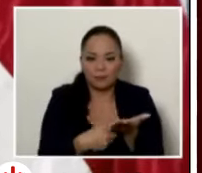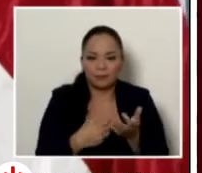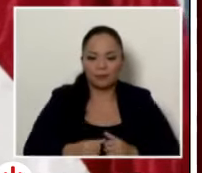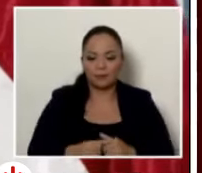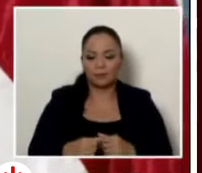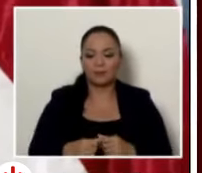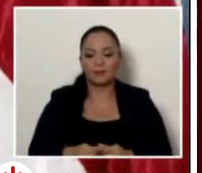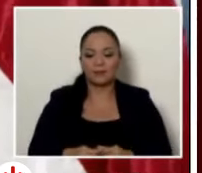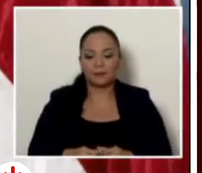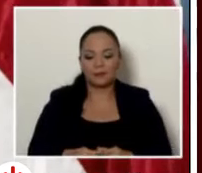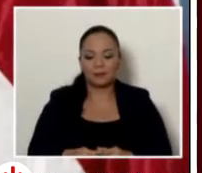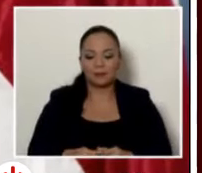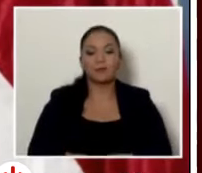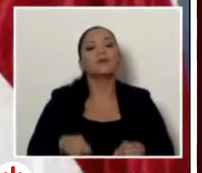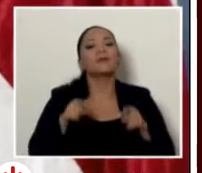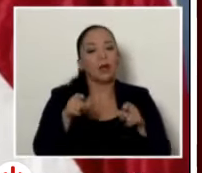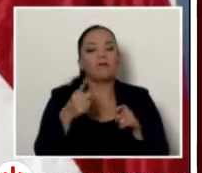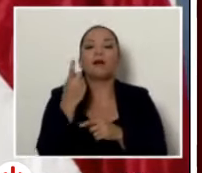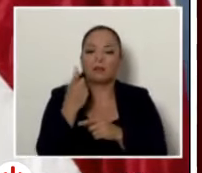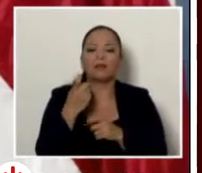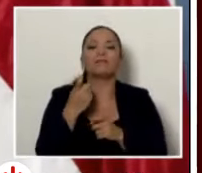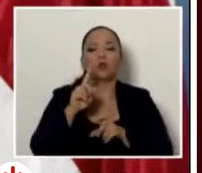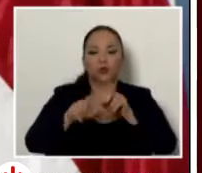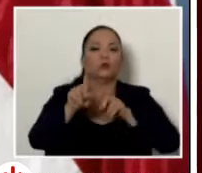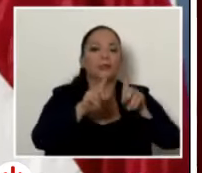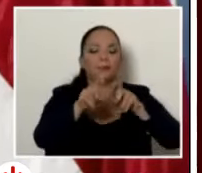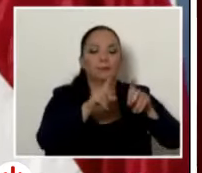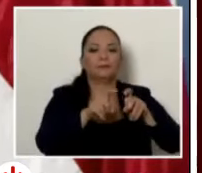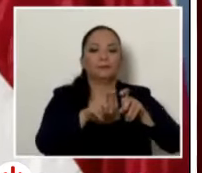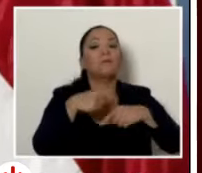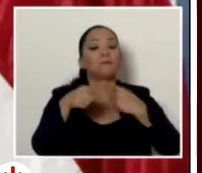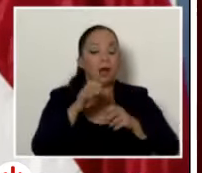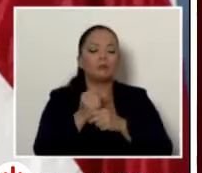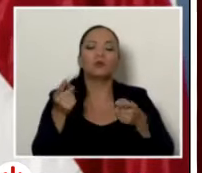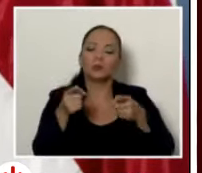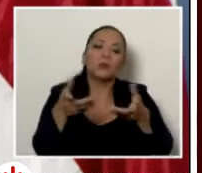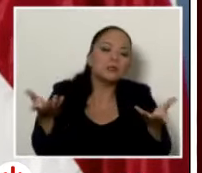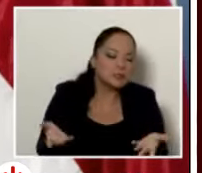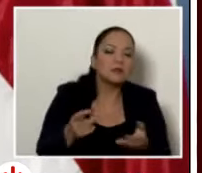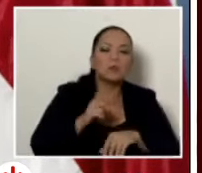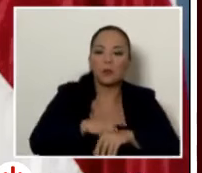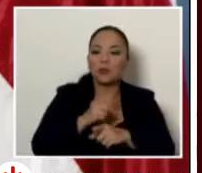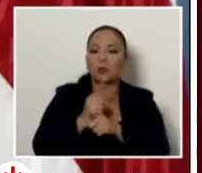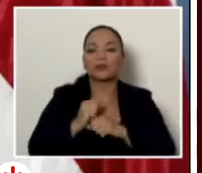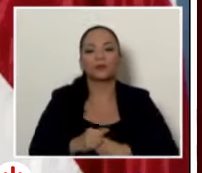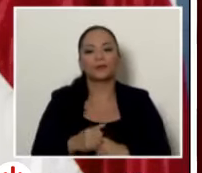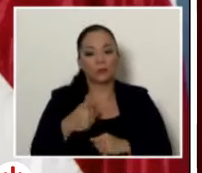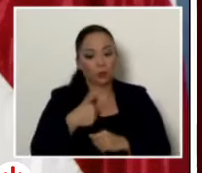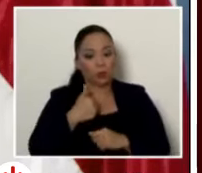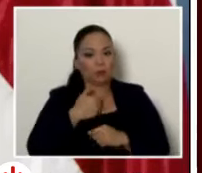ahí hubo falta de consulta habrá las consecuencias en su debido momento ya yo corregí